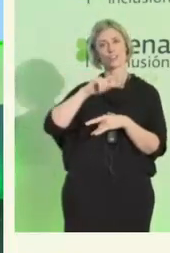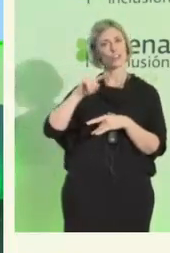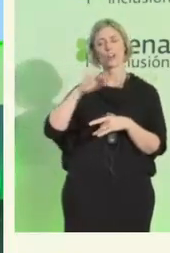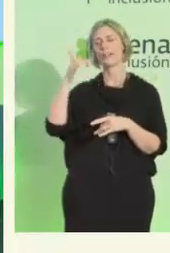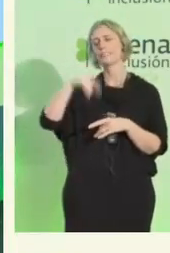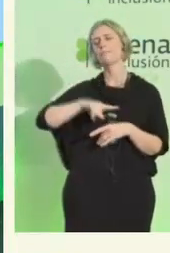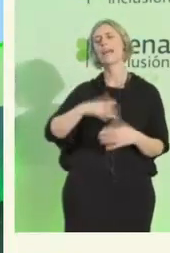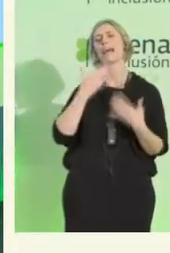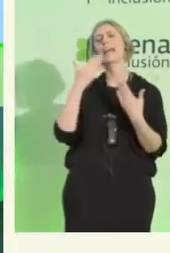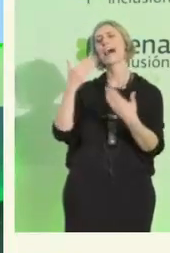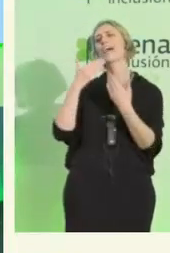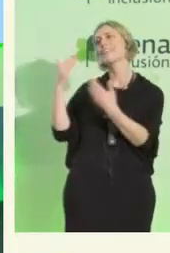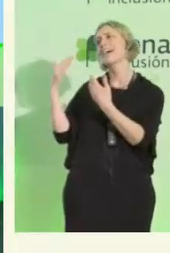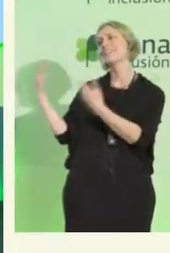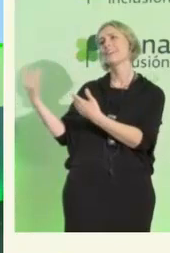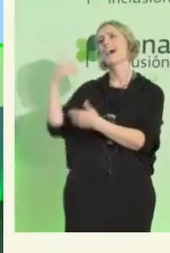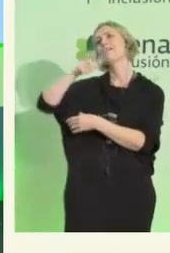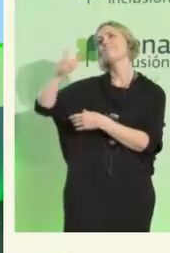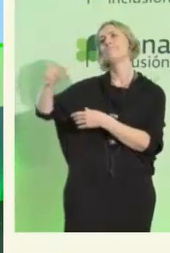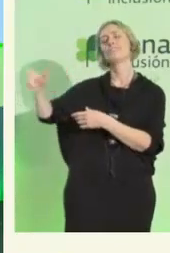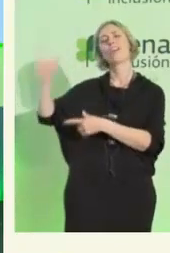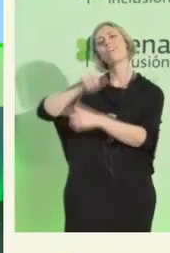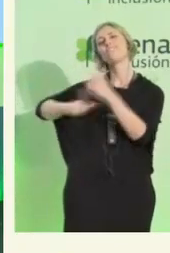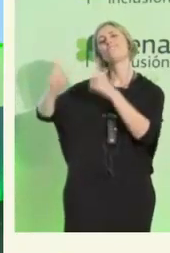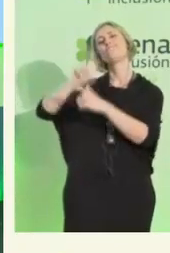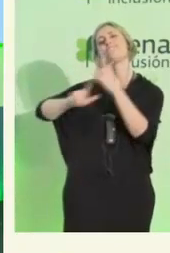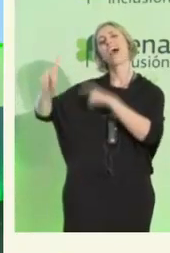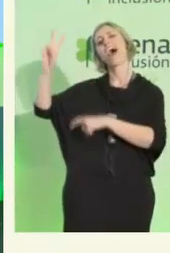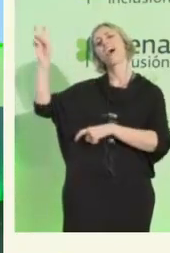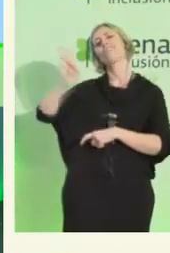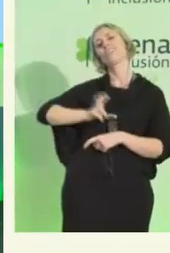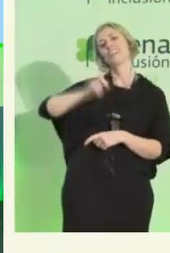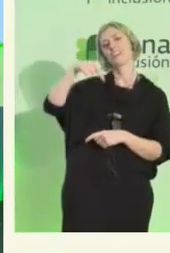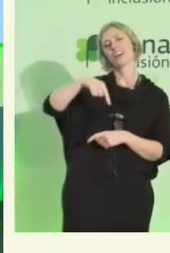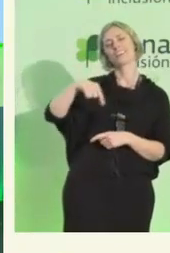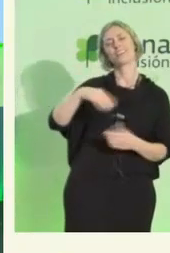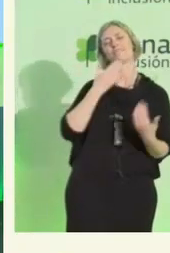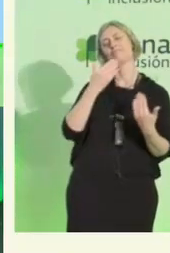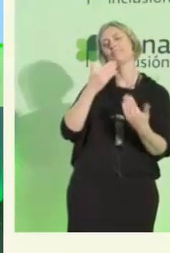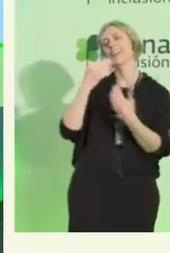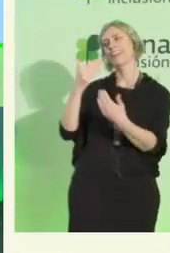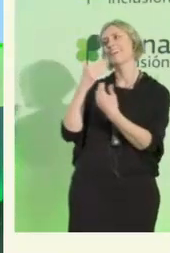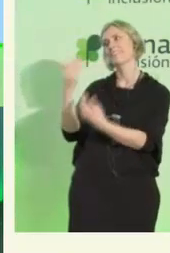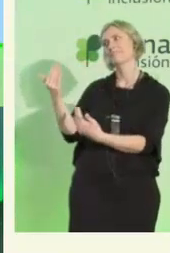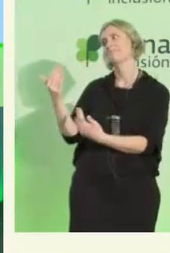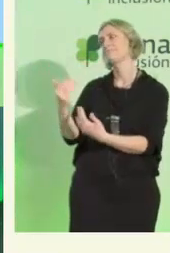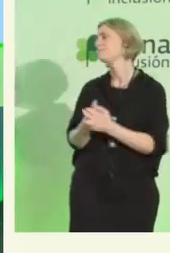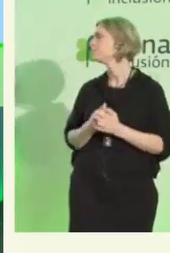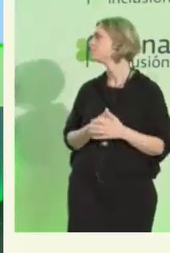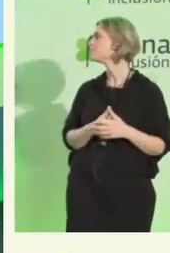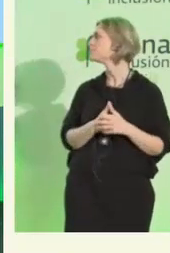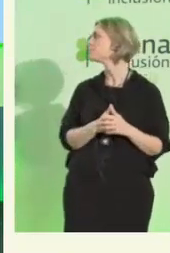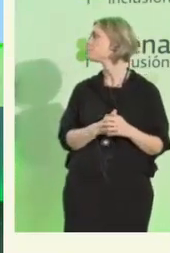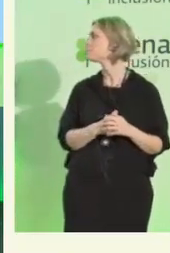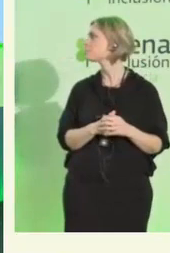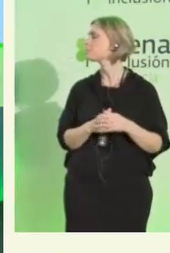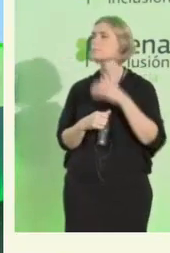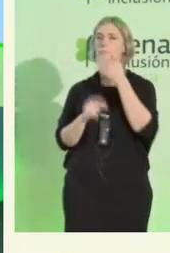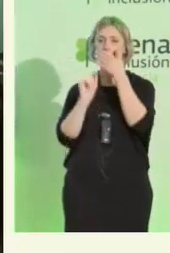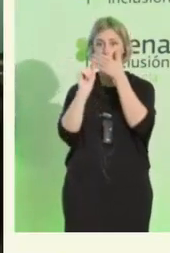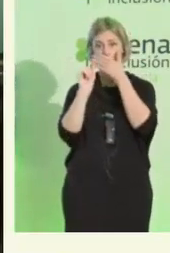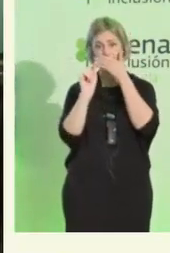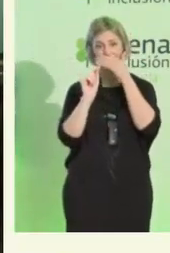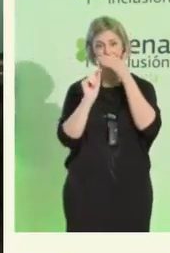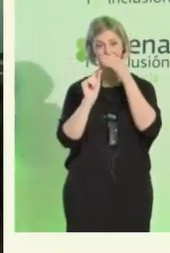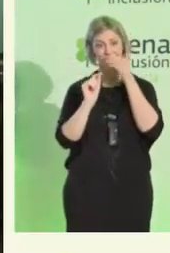los viajeros y viajeras. Muchas gracias. Un momento. Un momento, un momento, foto.